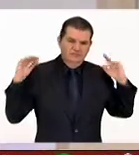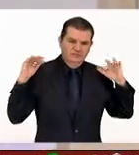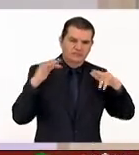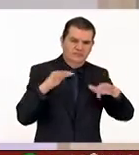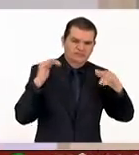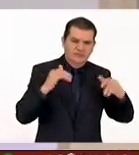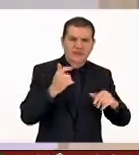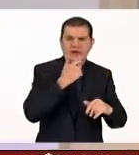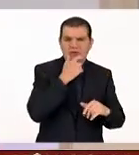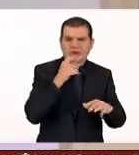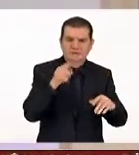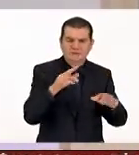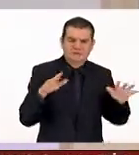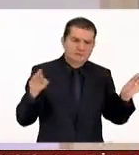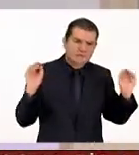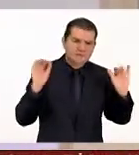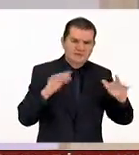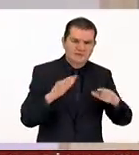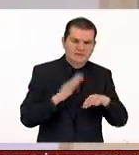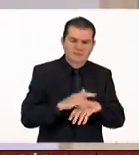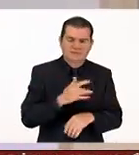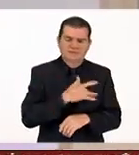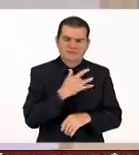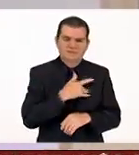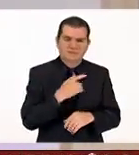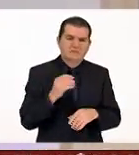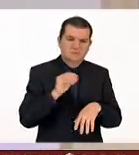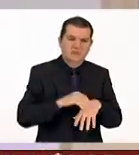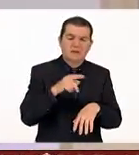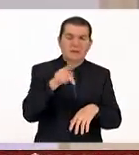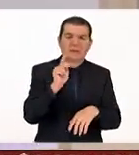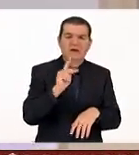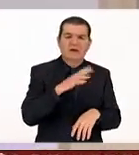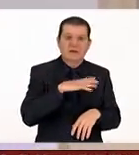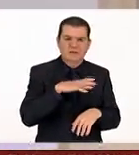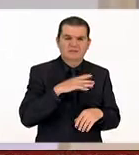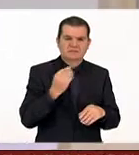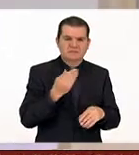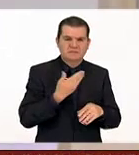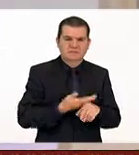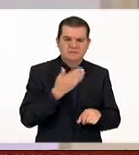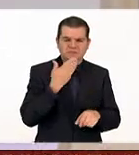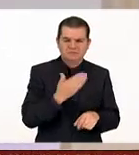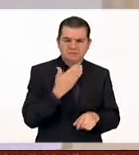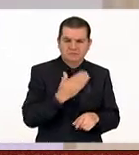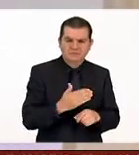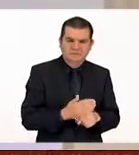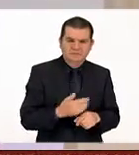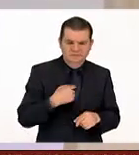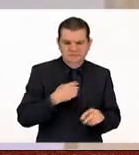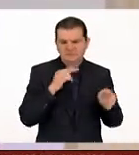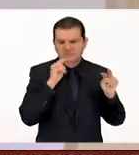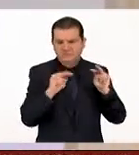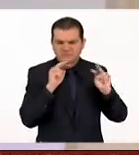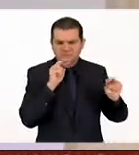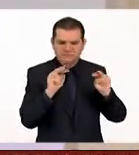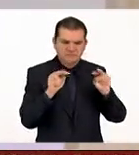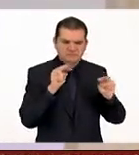al que no podemos predeterminar, pero que creemos que será muy amplio. Veo